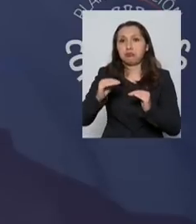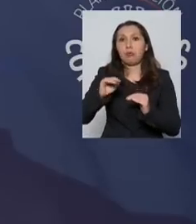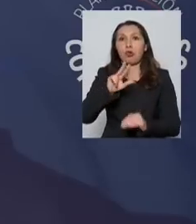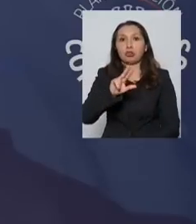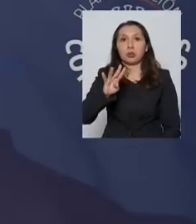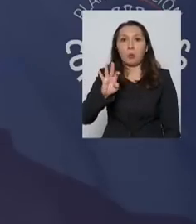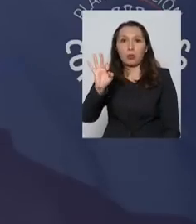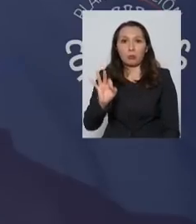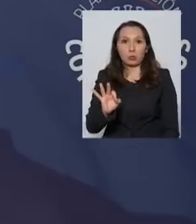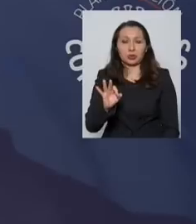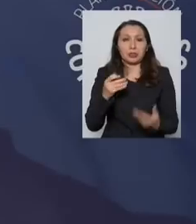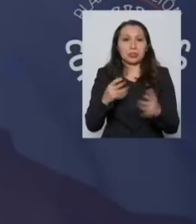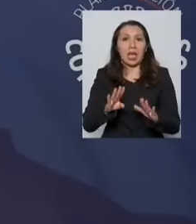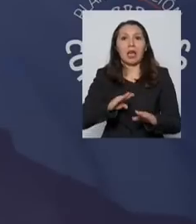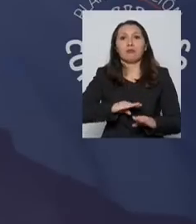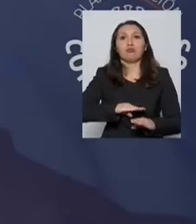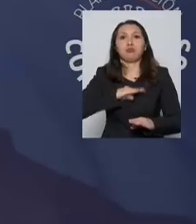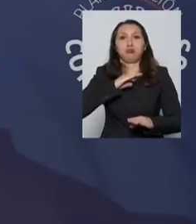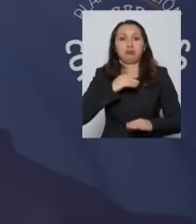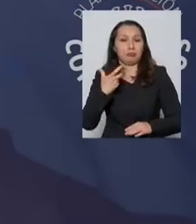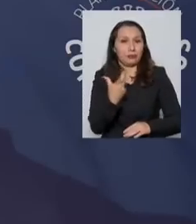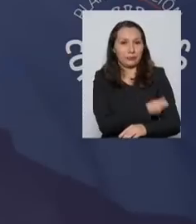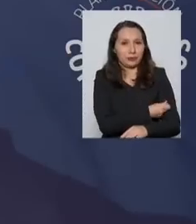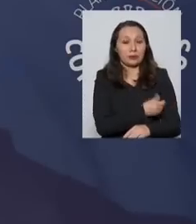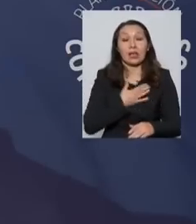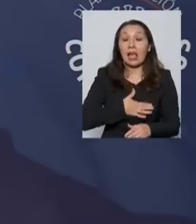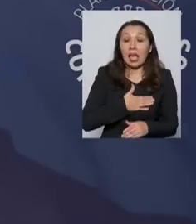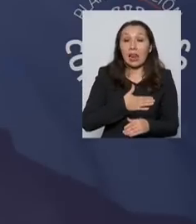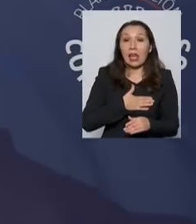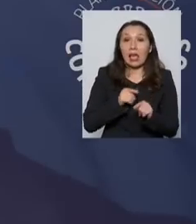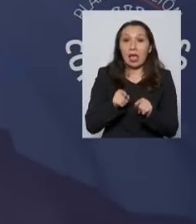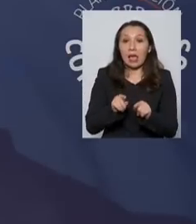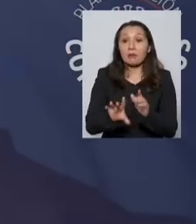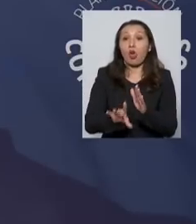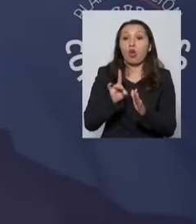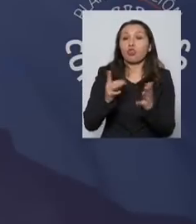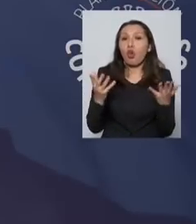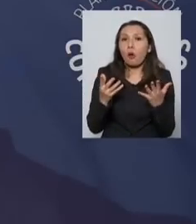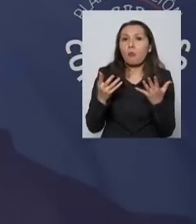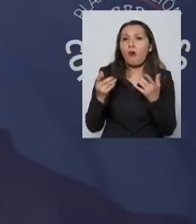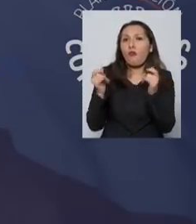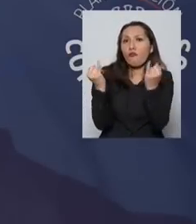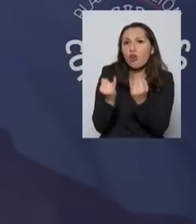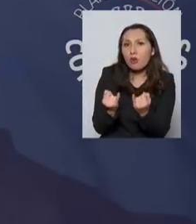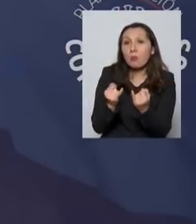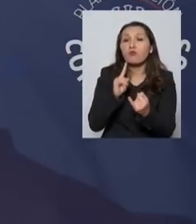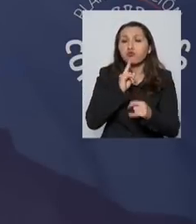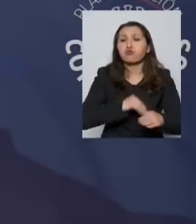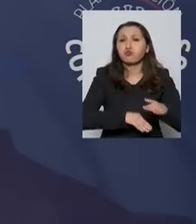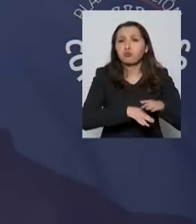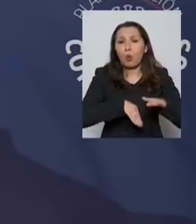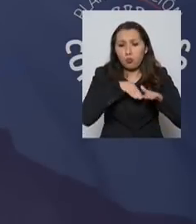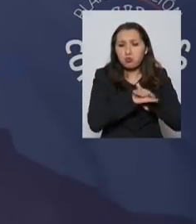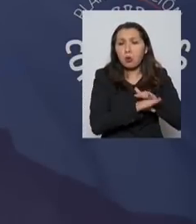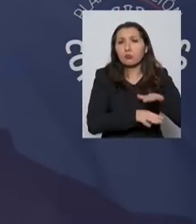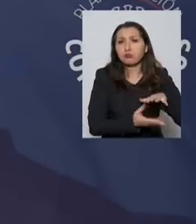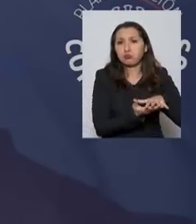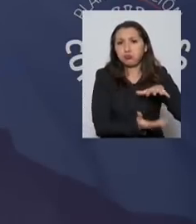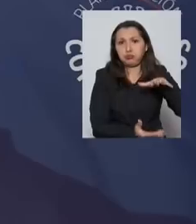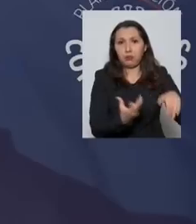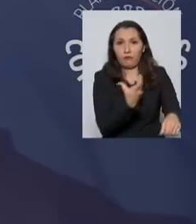84%. Quisiéramos encontrar el mecanismo, porque tenemos el stock de vacunas, por supuesto,